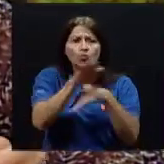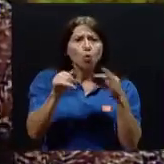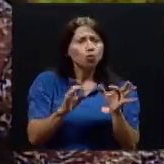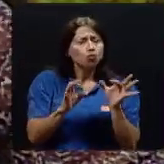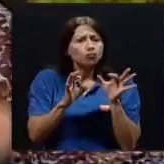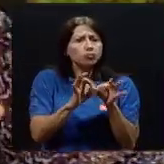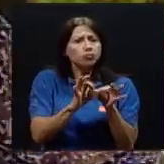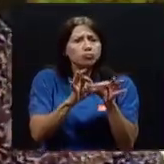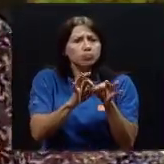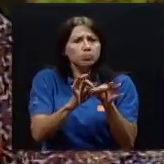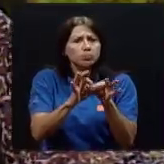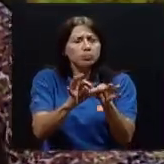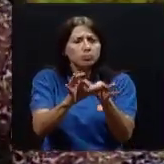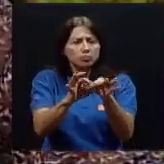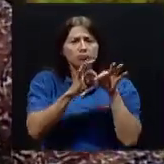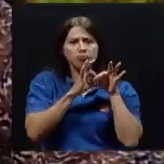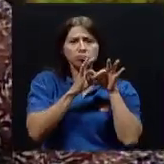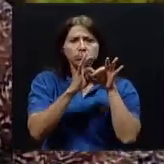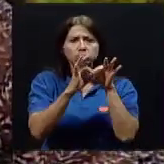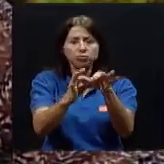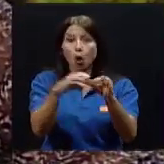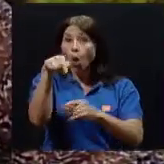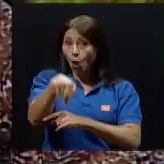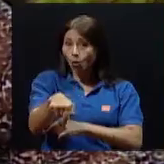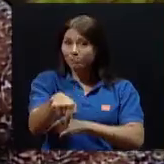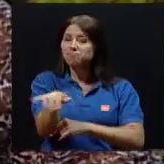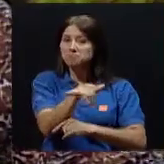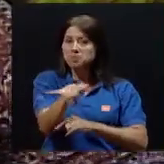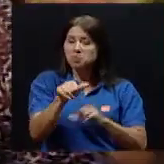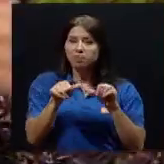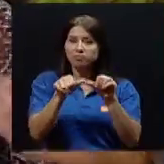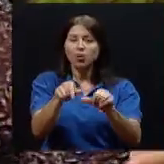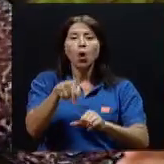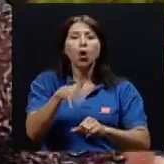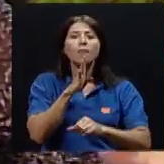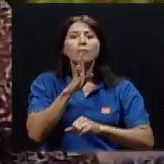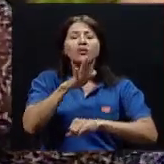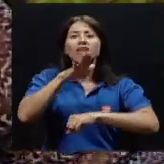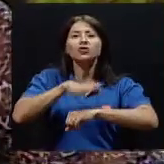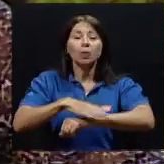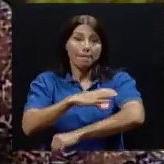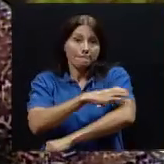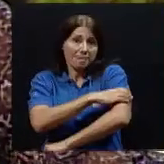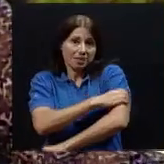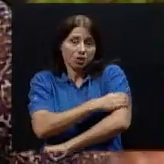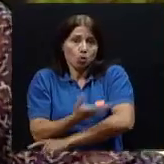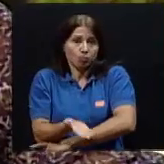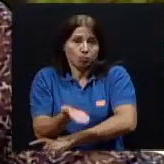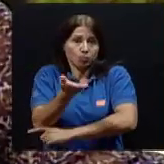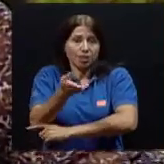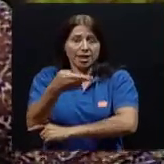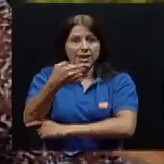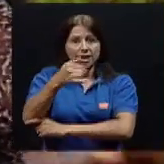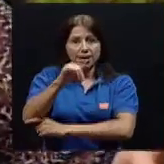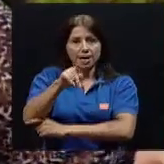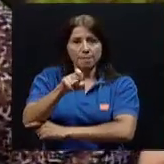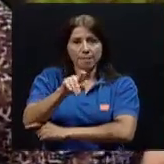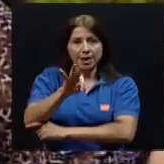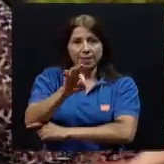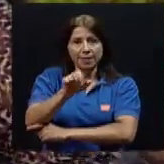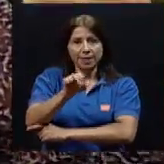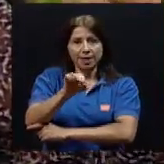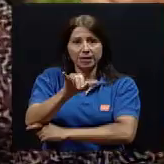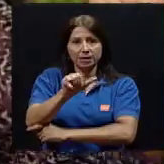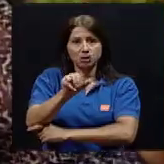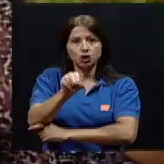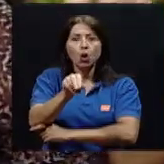ligados, y hoy no es la excepción. Hoy vamos a conversar sobre la presión arterial alta o hipertensión, un tema que pareciera que